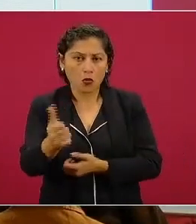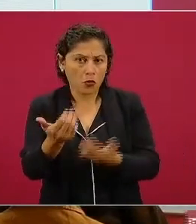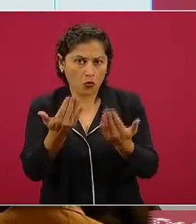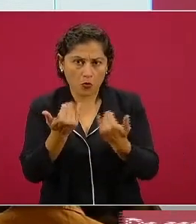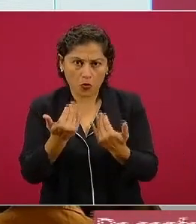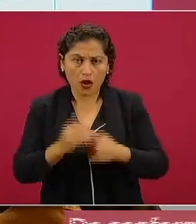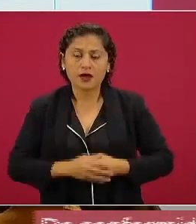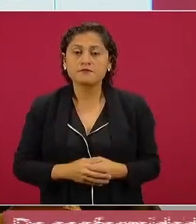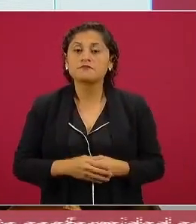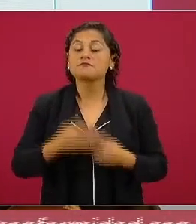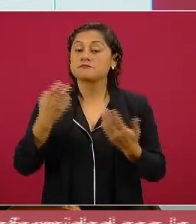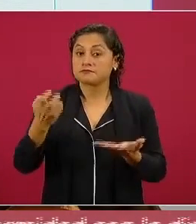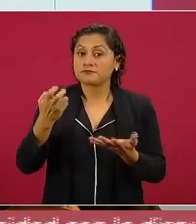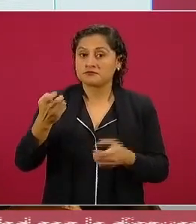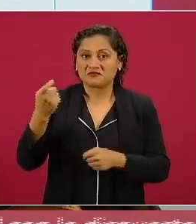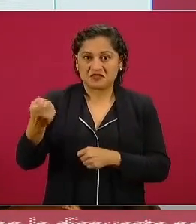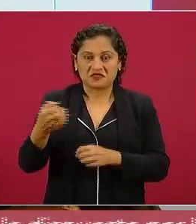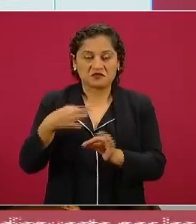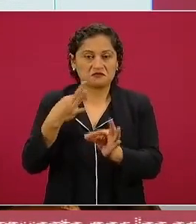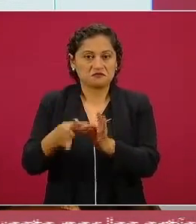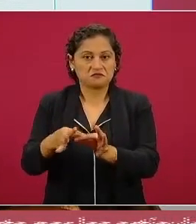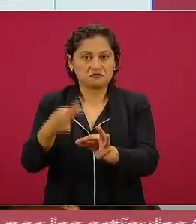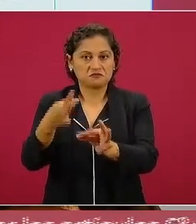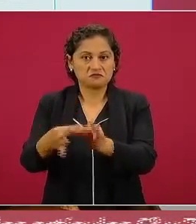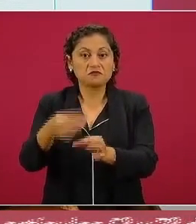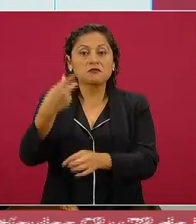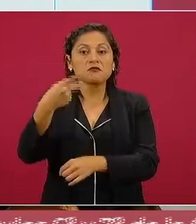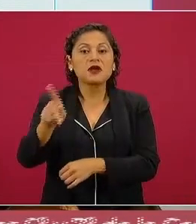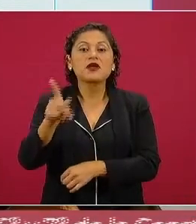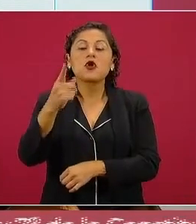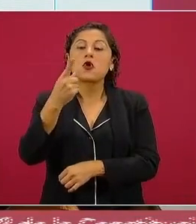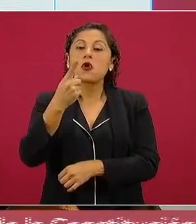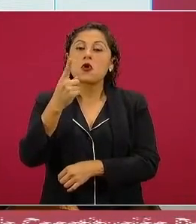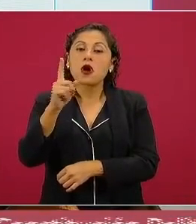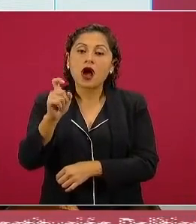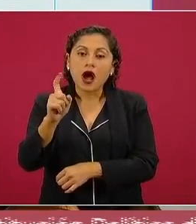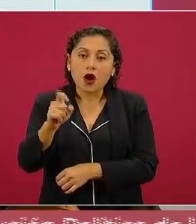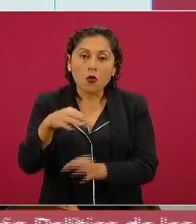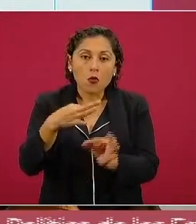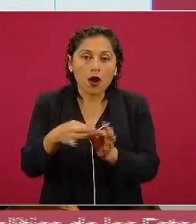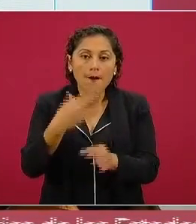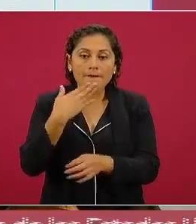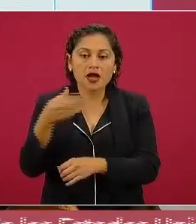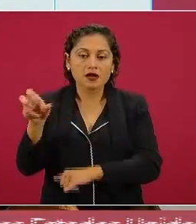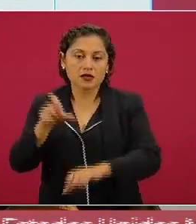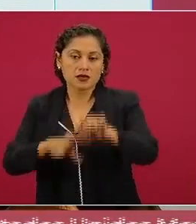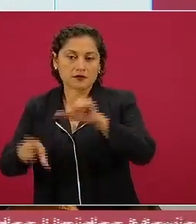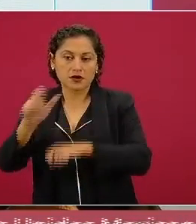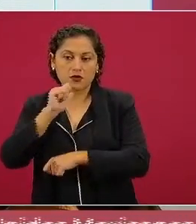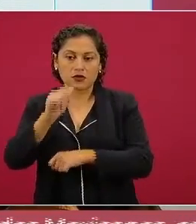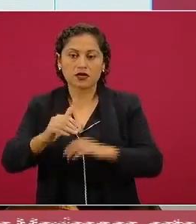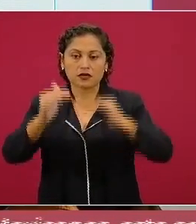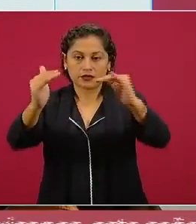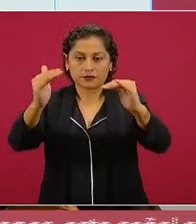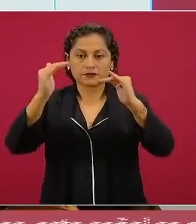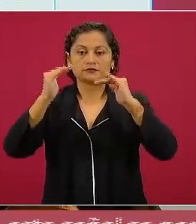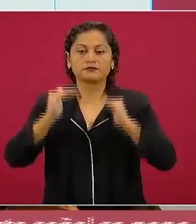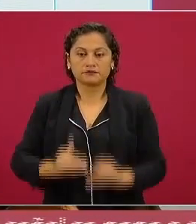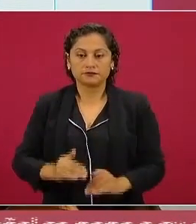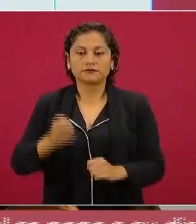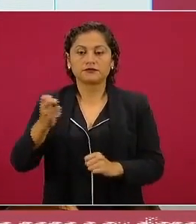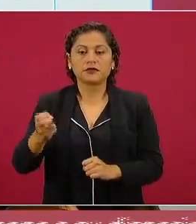cumplido cumplido no se usaremos métodos de extracción de materias primas que afecten la